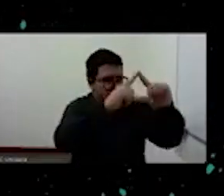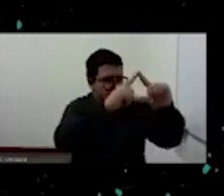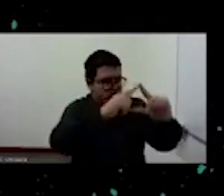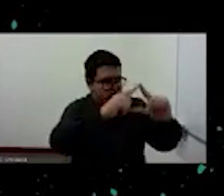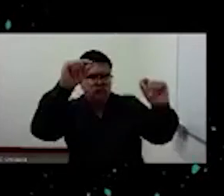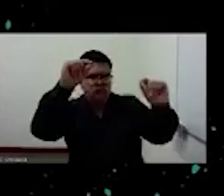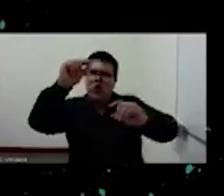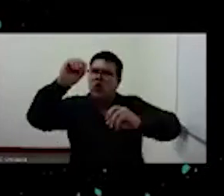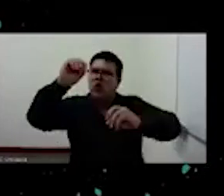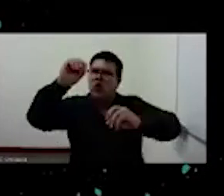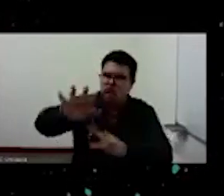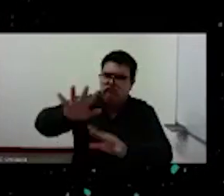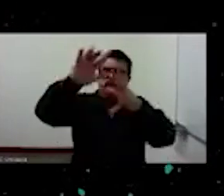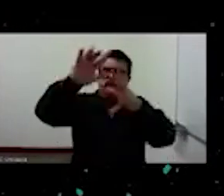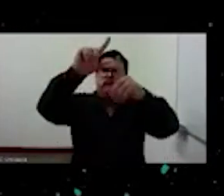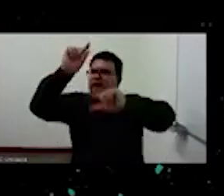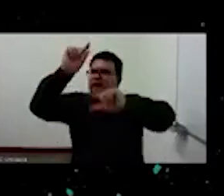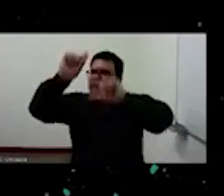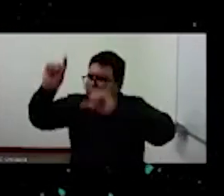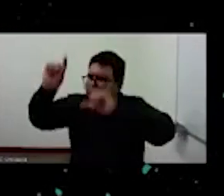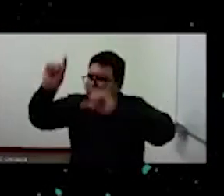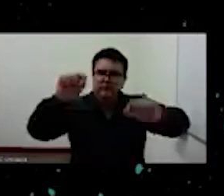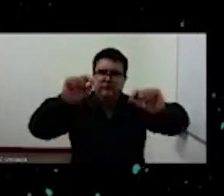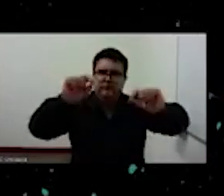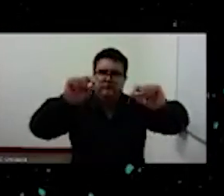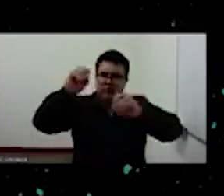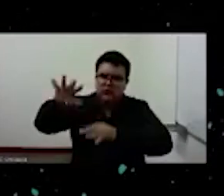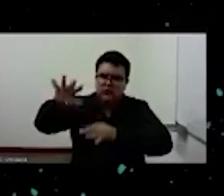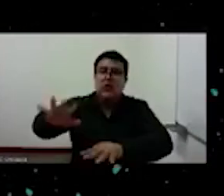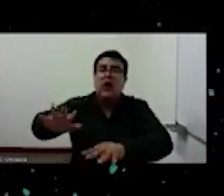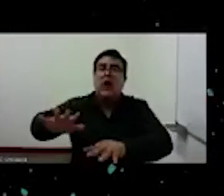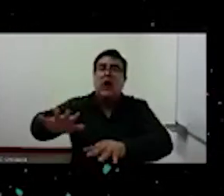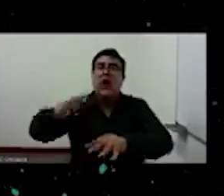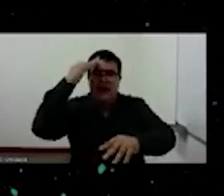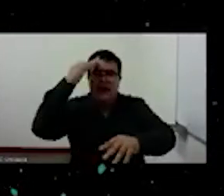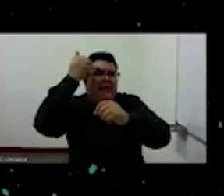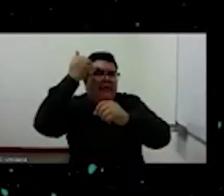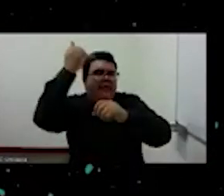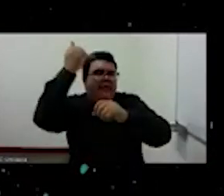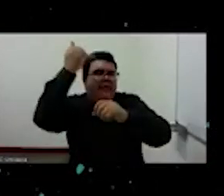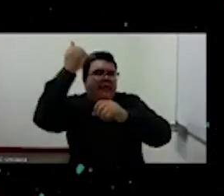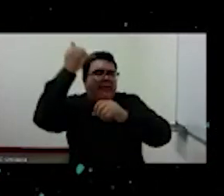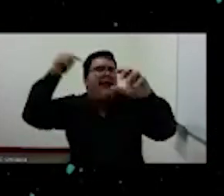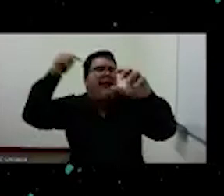estrellas porque tenía una idea precisa de lo